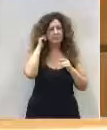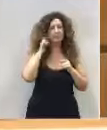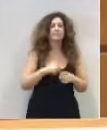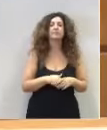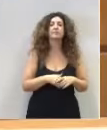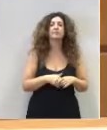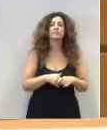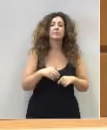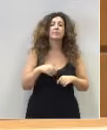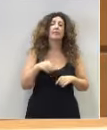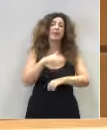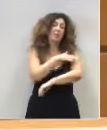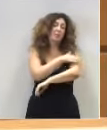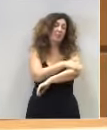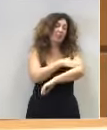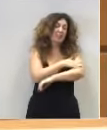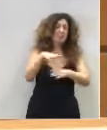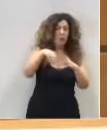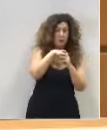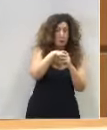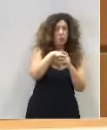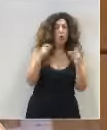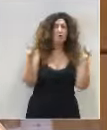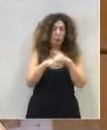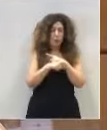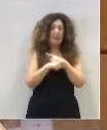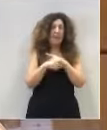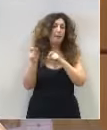Señor ministro de Inclusión, Seguridad Social y Migraciones. Yo,